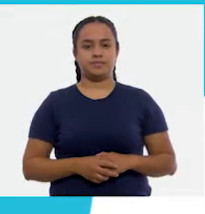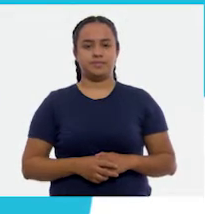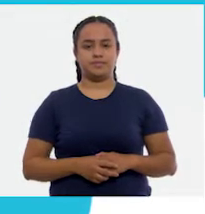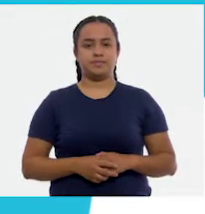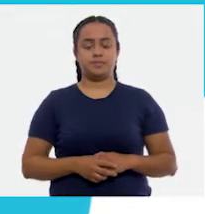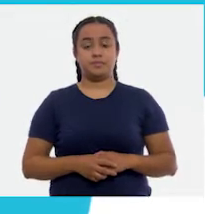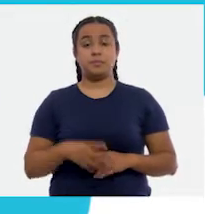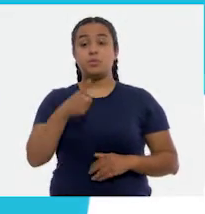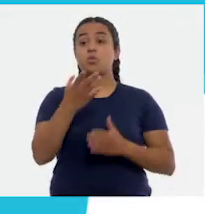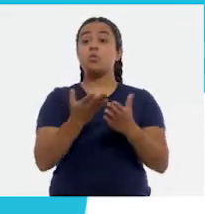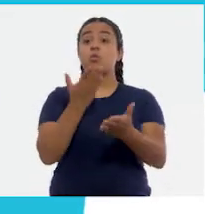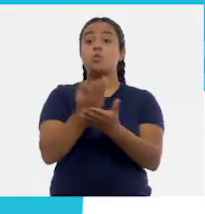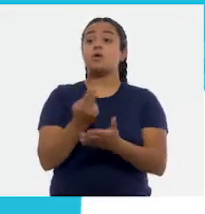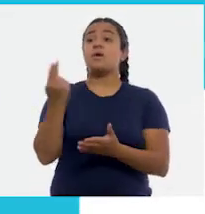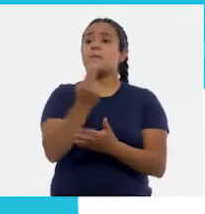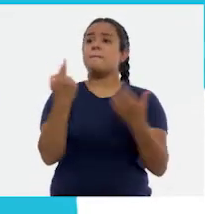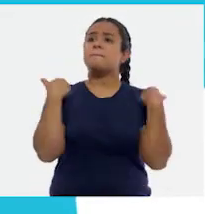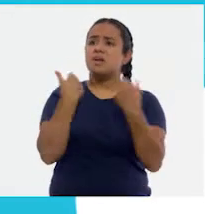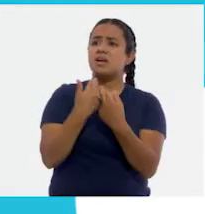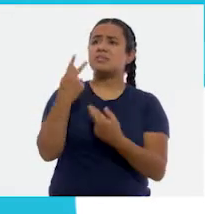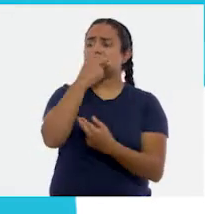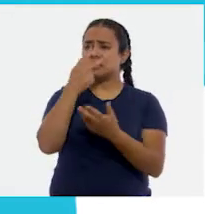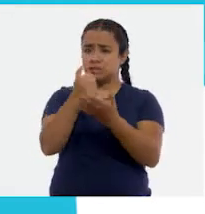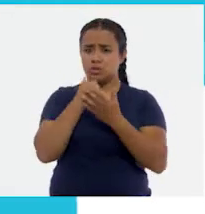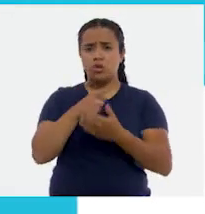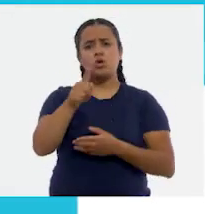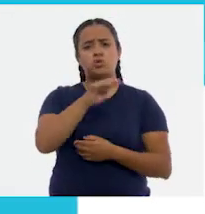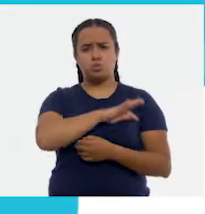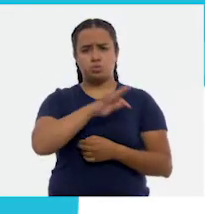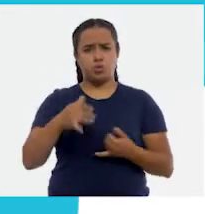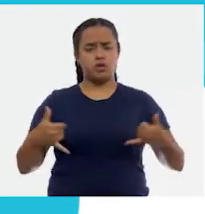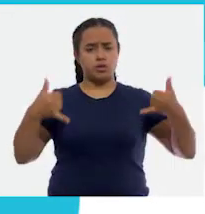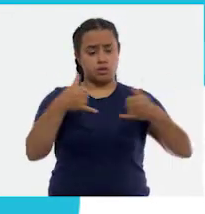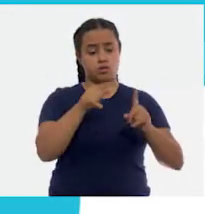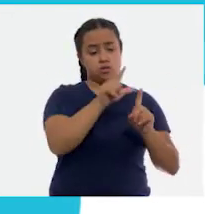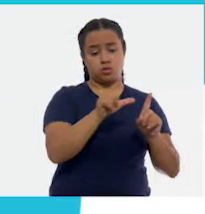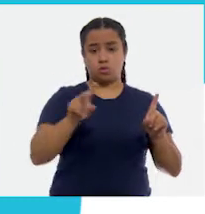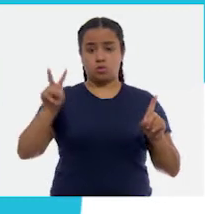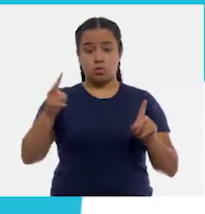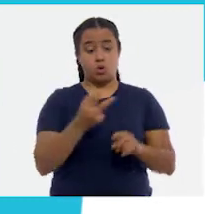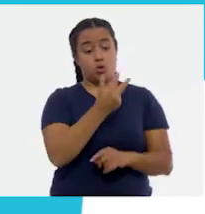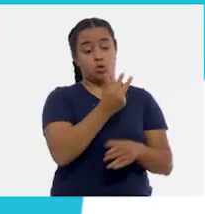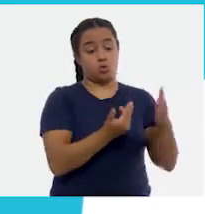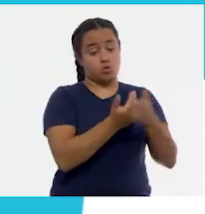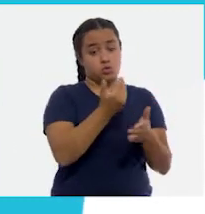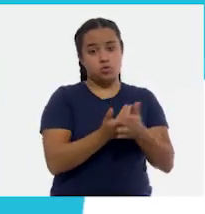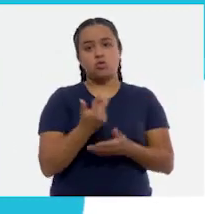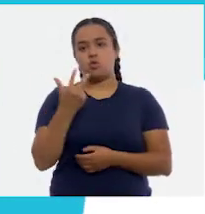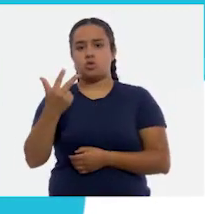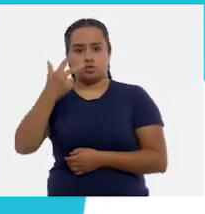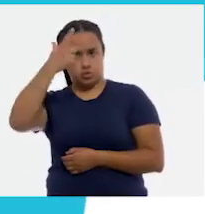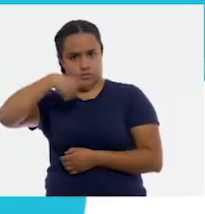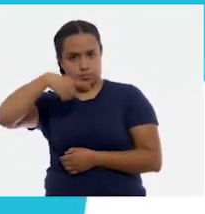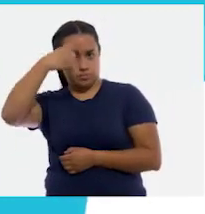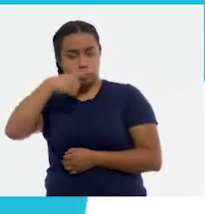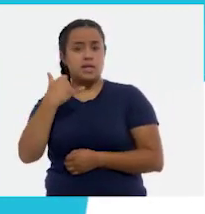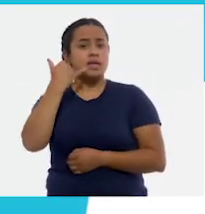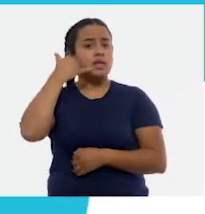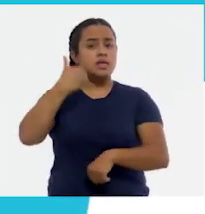Para solicitar apoyo pedagógico, comunícate con maestras y maestros de lunes a viernes de 8 a 20 horas.